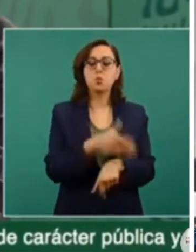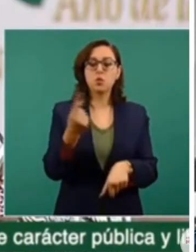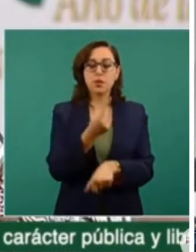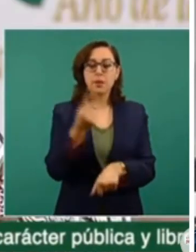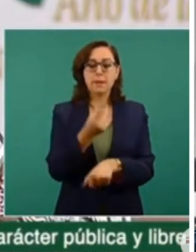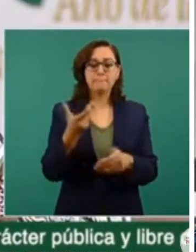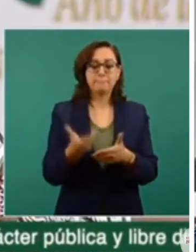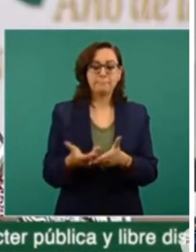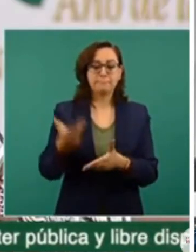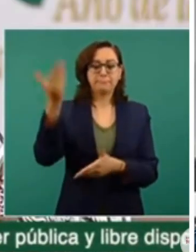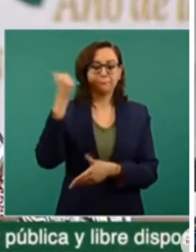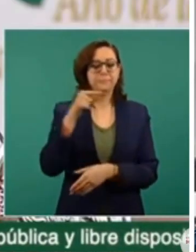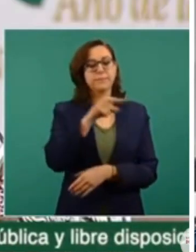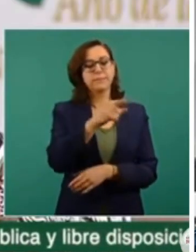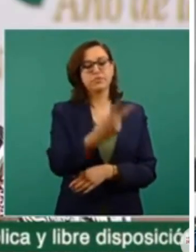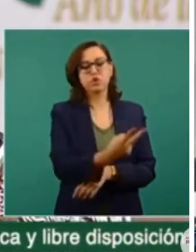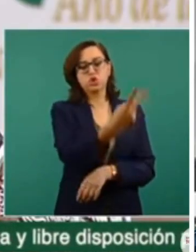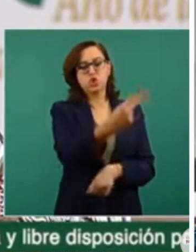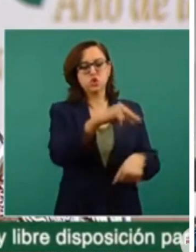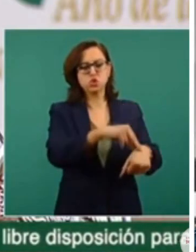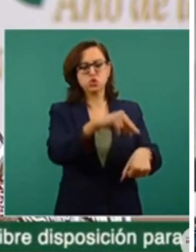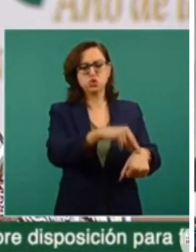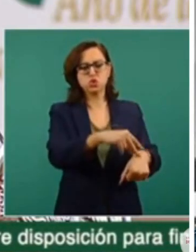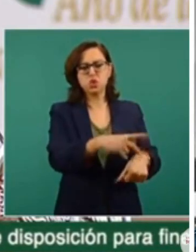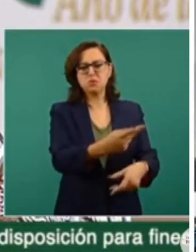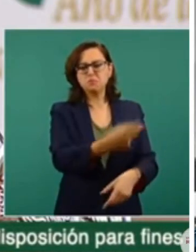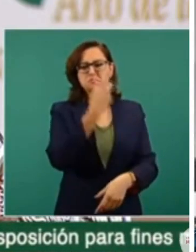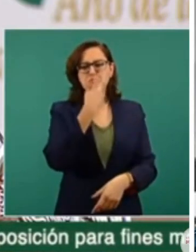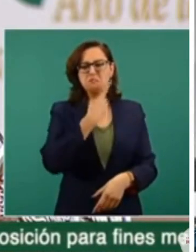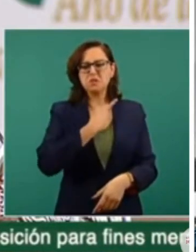dos de ellos que me vacunara para